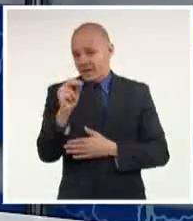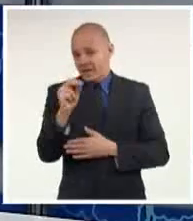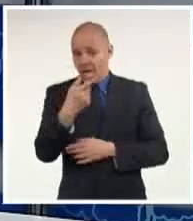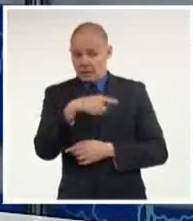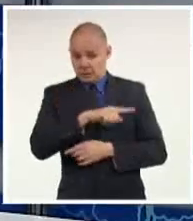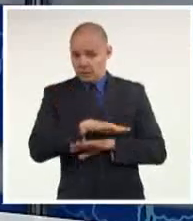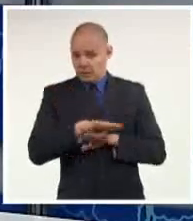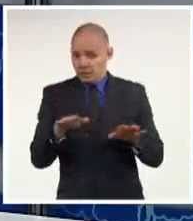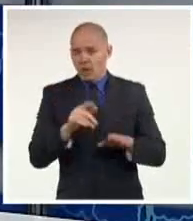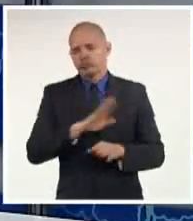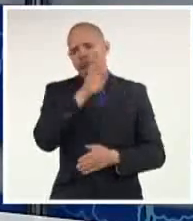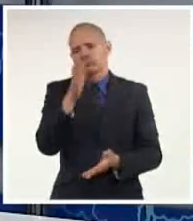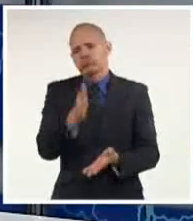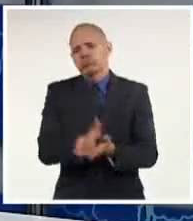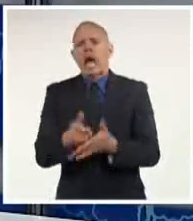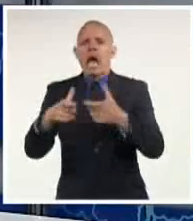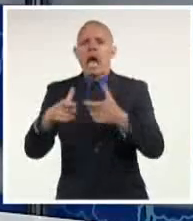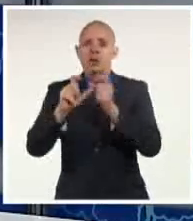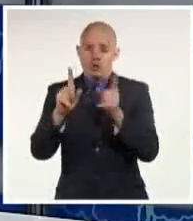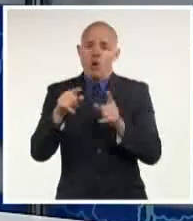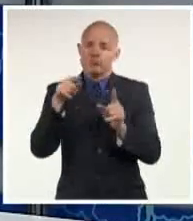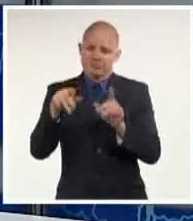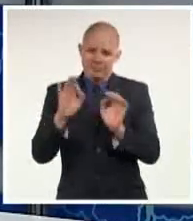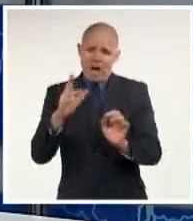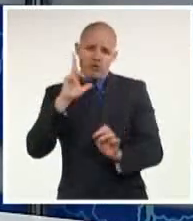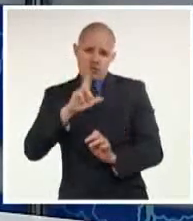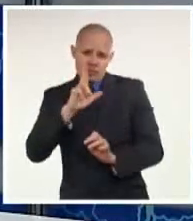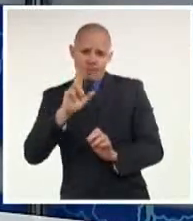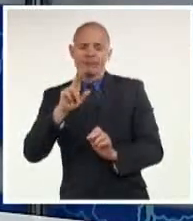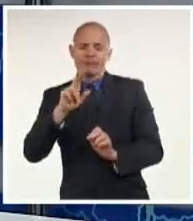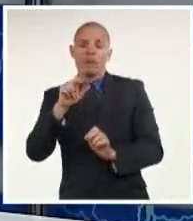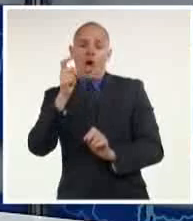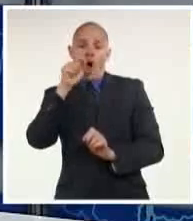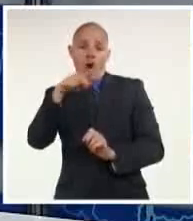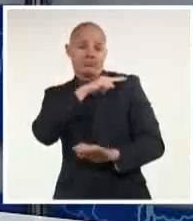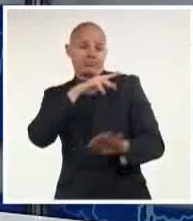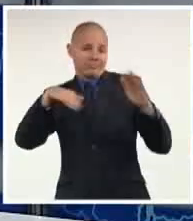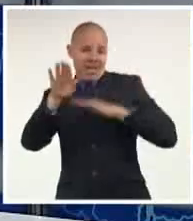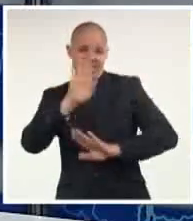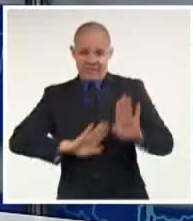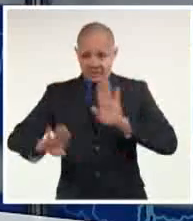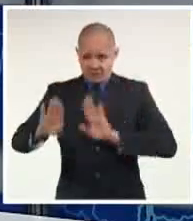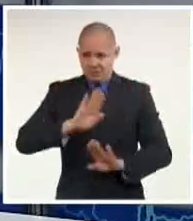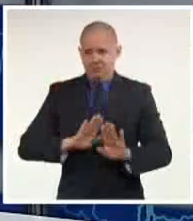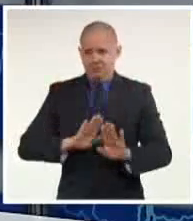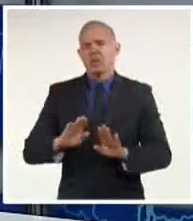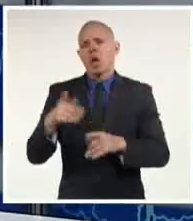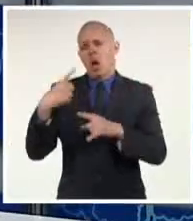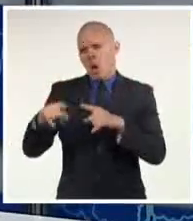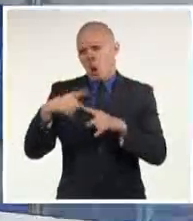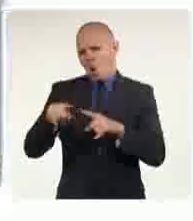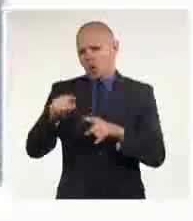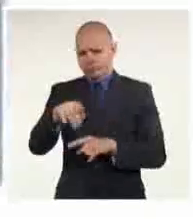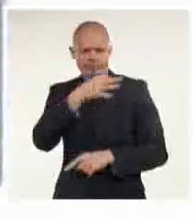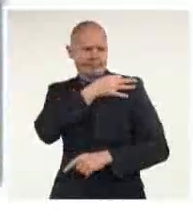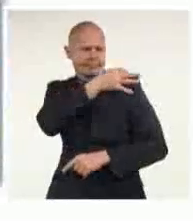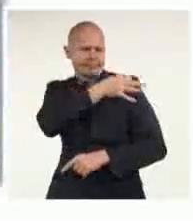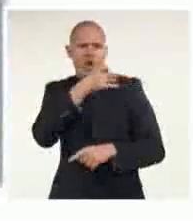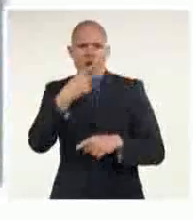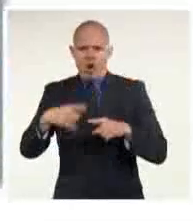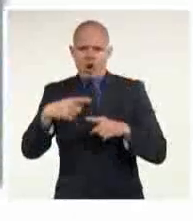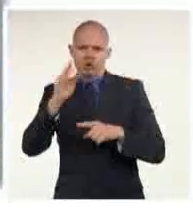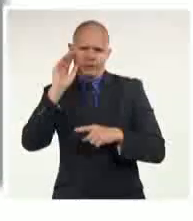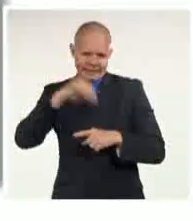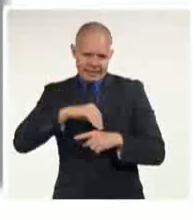Palacio del Planalto con el presidente Lula, el ministro de Defensa José Mucio Monteiro y los comandantes de la Marina